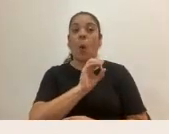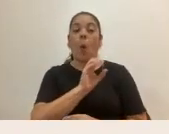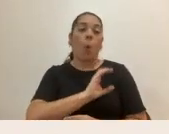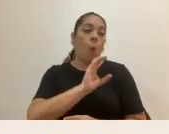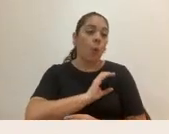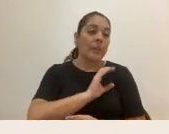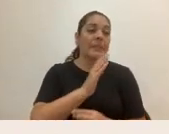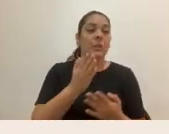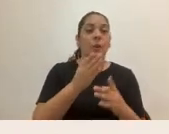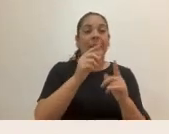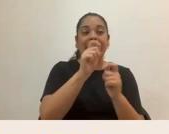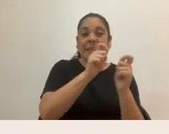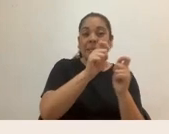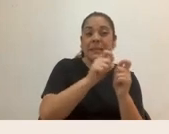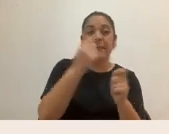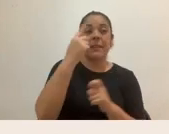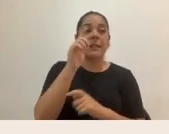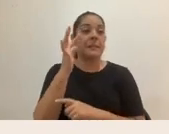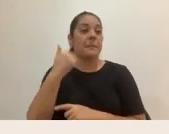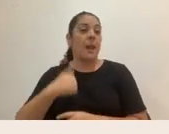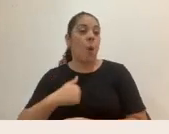particulares para hombres y mujeres.